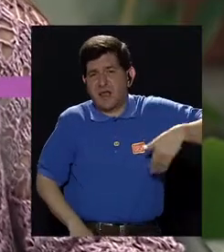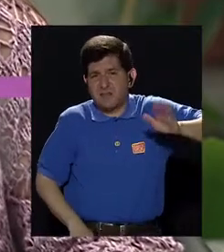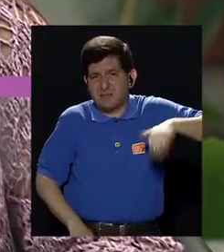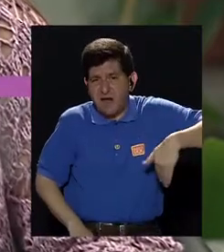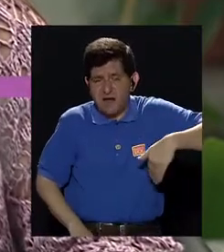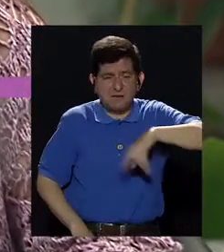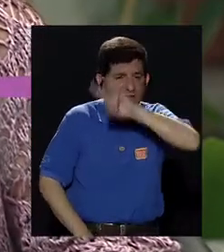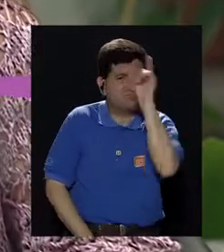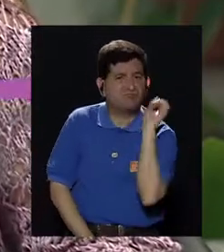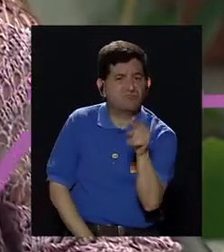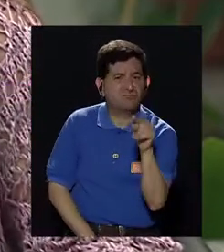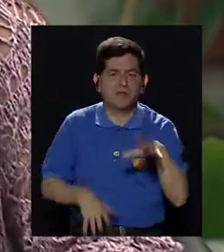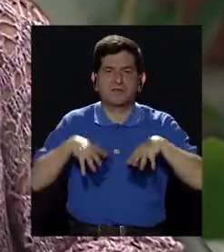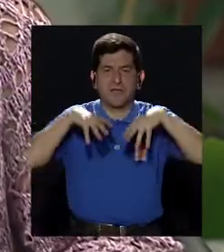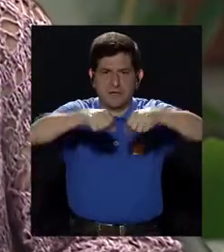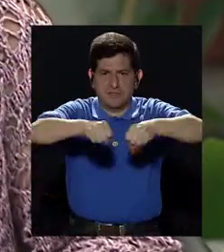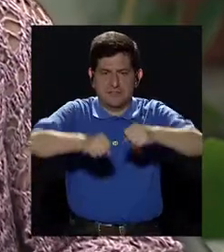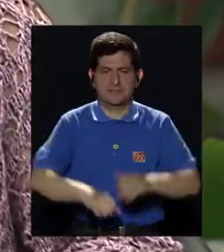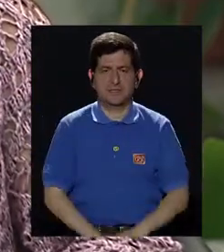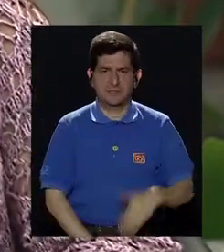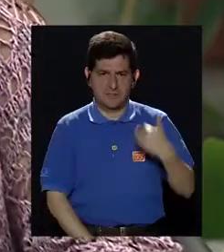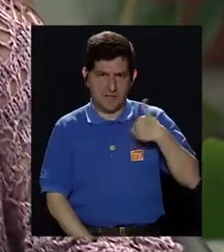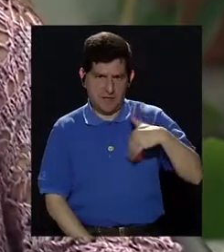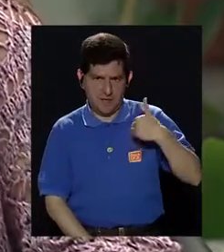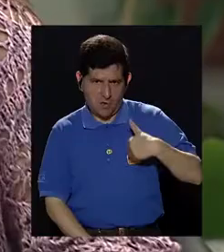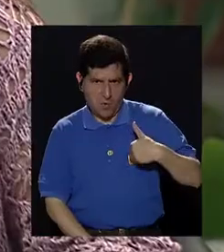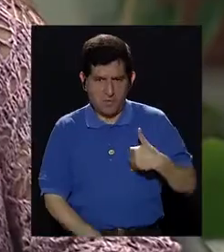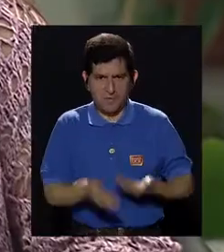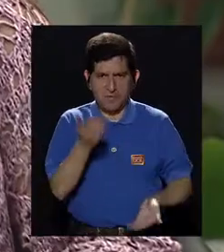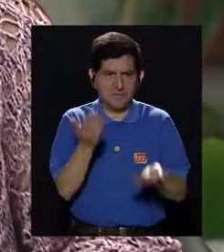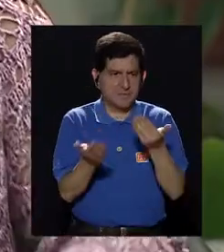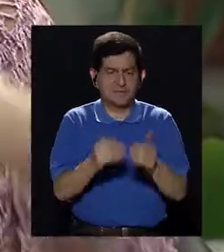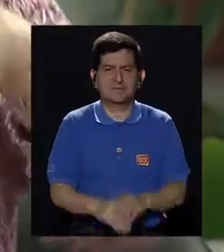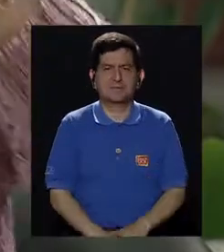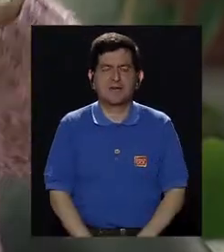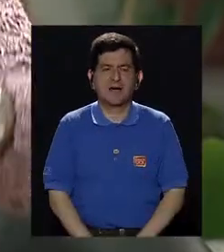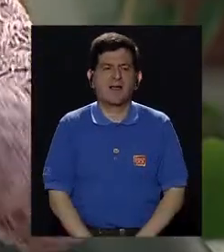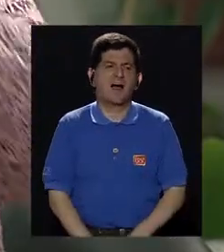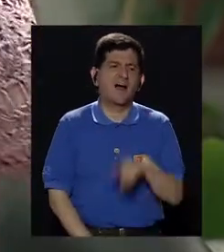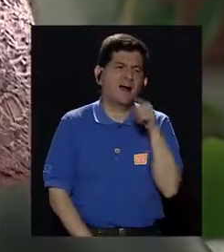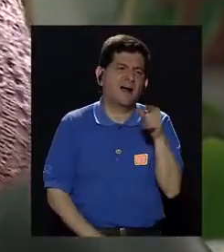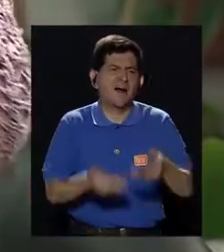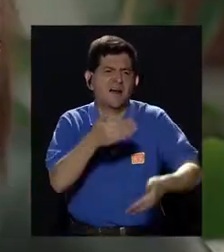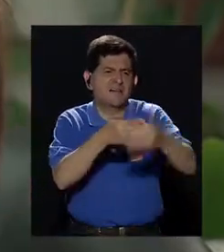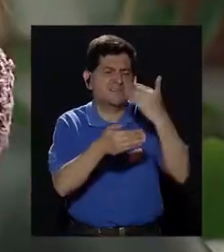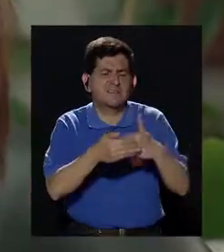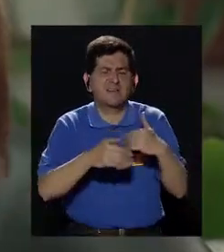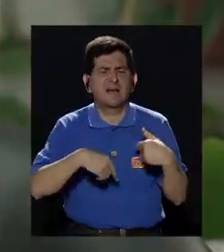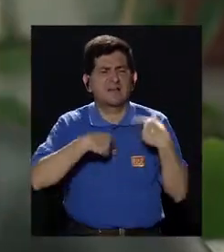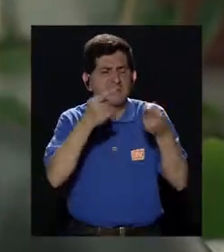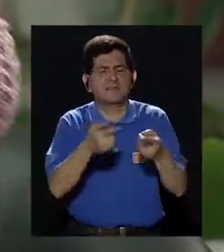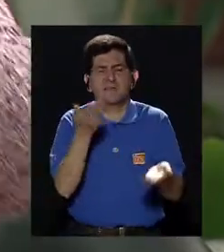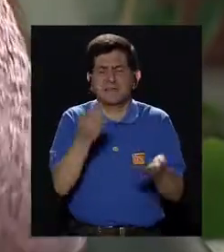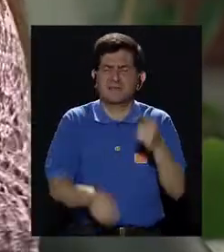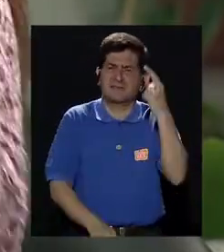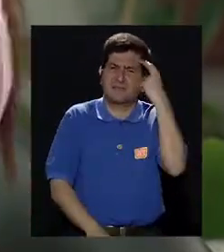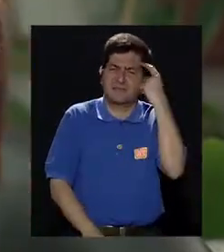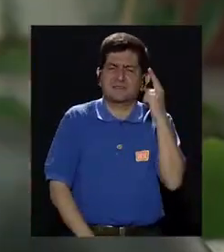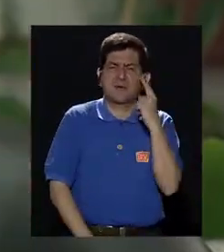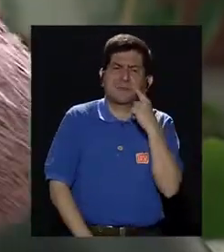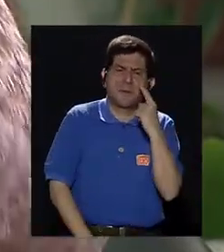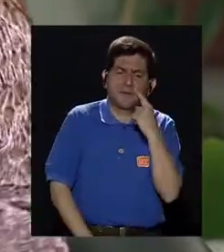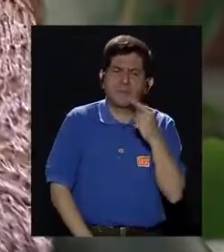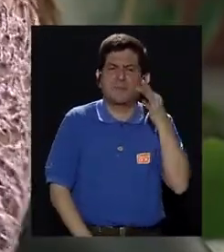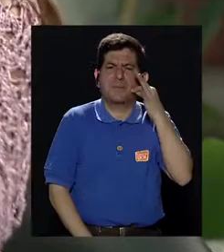consulta y especialmente los hombres, nosotras nos ponemos siempre a pensar, bueno, es que si hubieran ido, por ejemplo, con el papá, con el tío, con el primo,